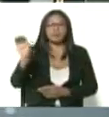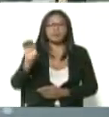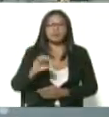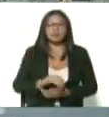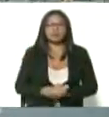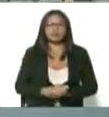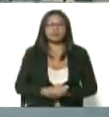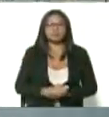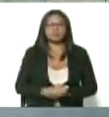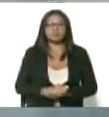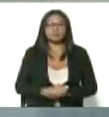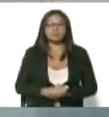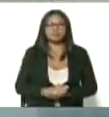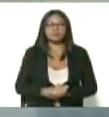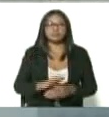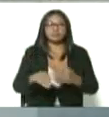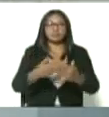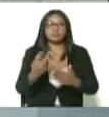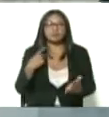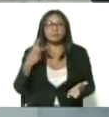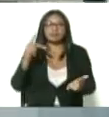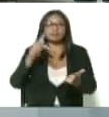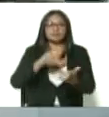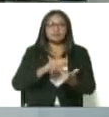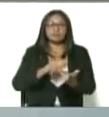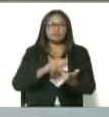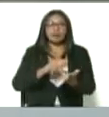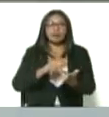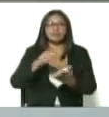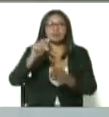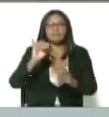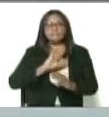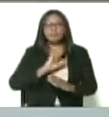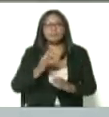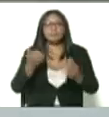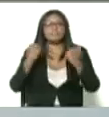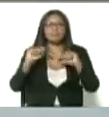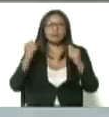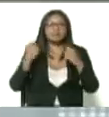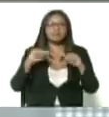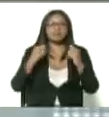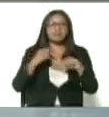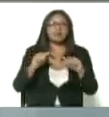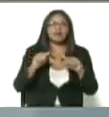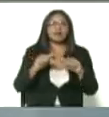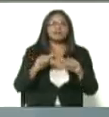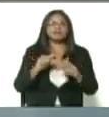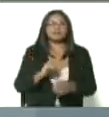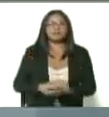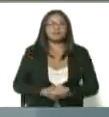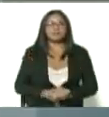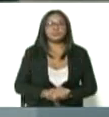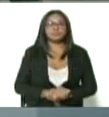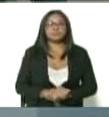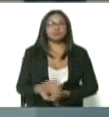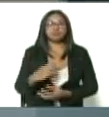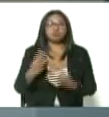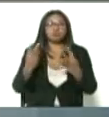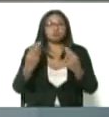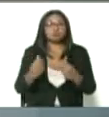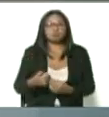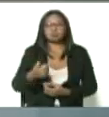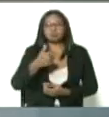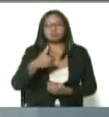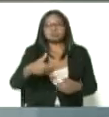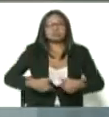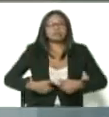hemisferio, para participar de los ensayos clínicos. Con muchísimo sacrificio,